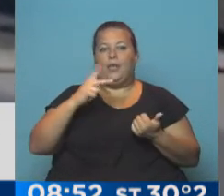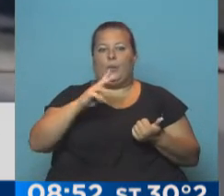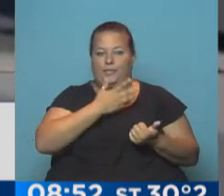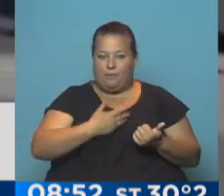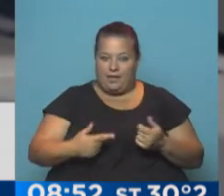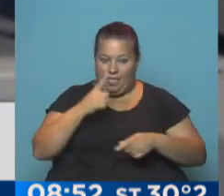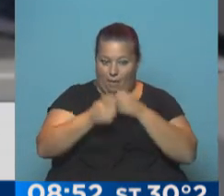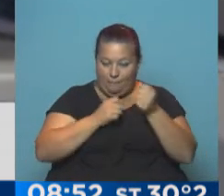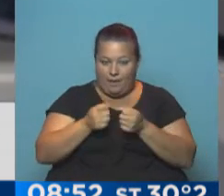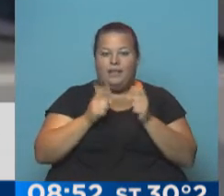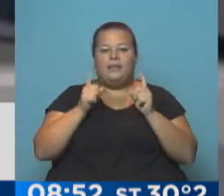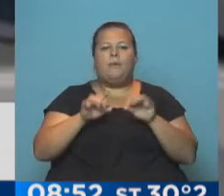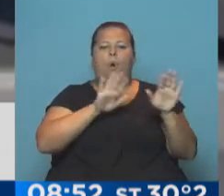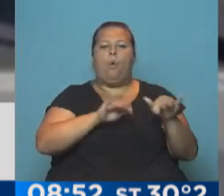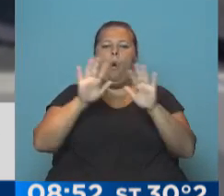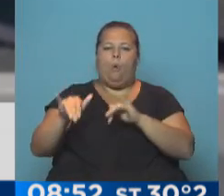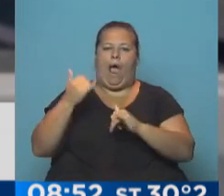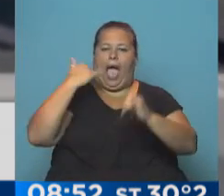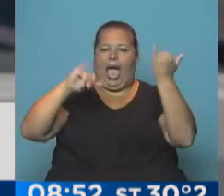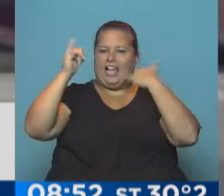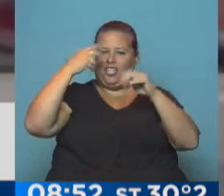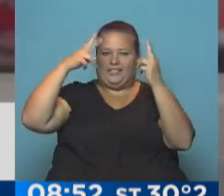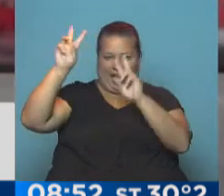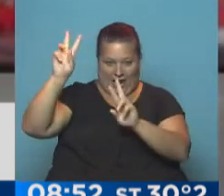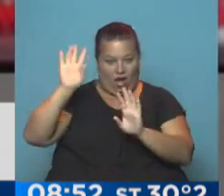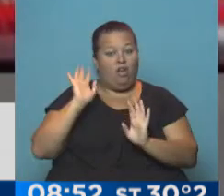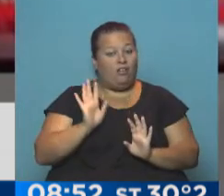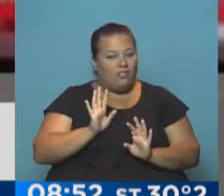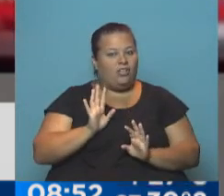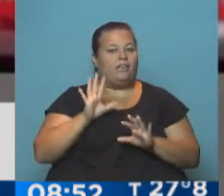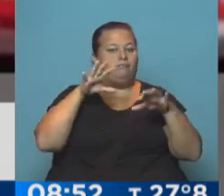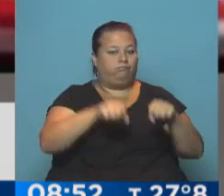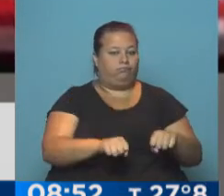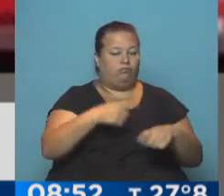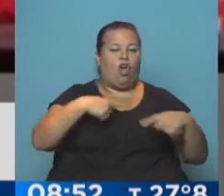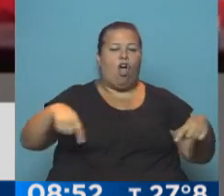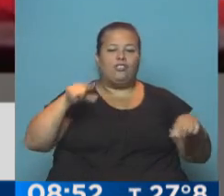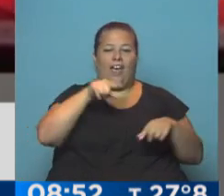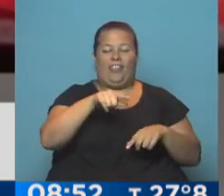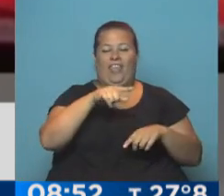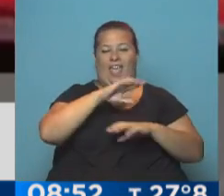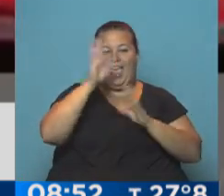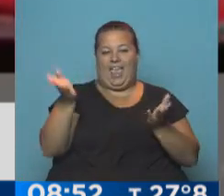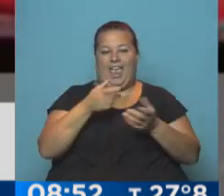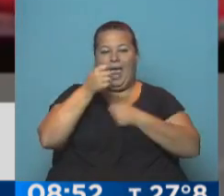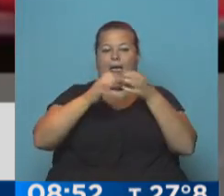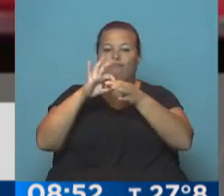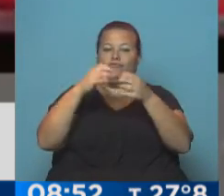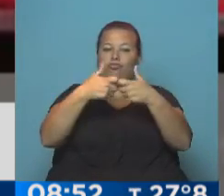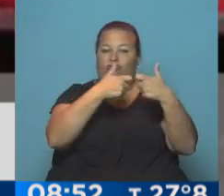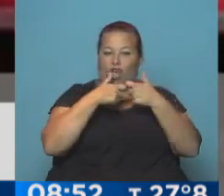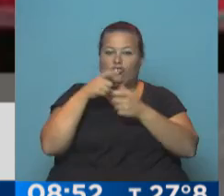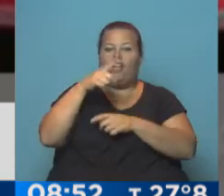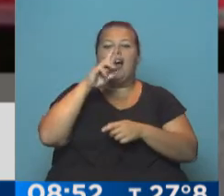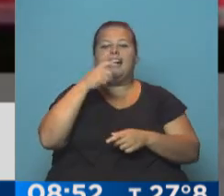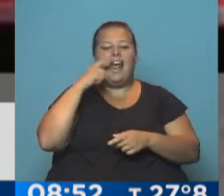de la empresa, y comparten los mismos accionistas extranjeros. Es decir, inhibición general de los bienes de todas las sociedades relacionadas con la